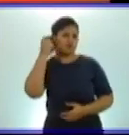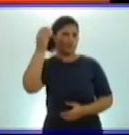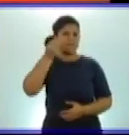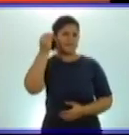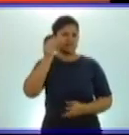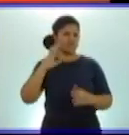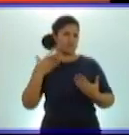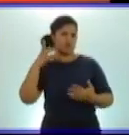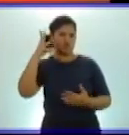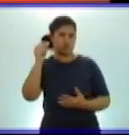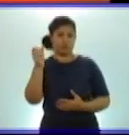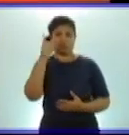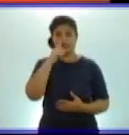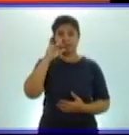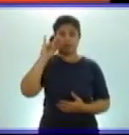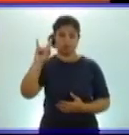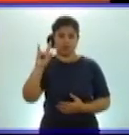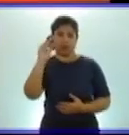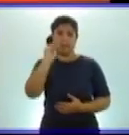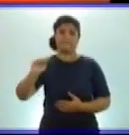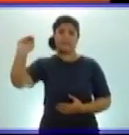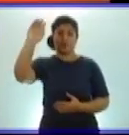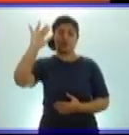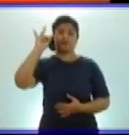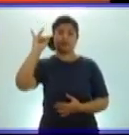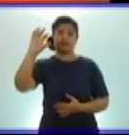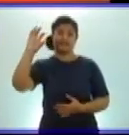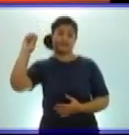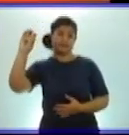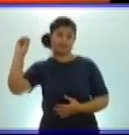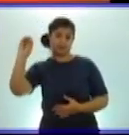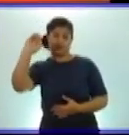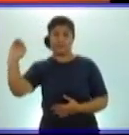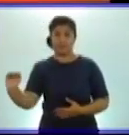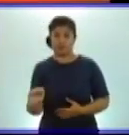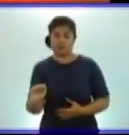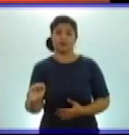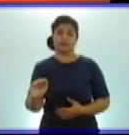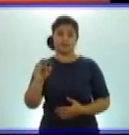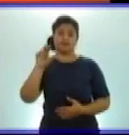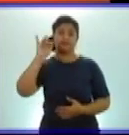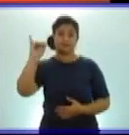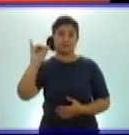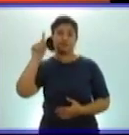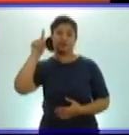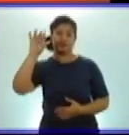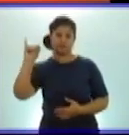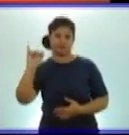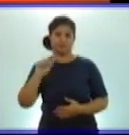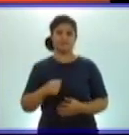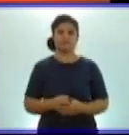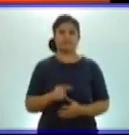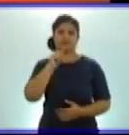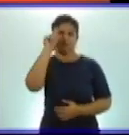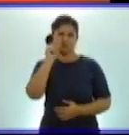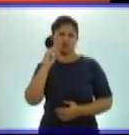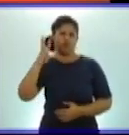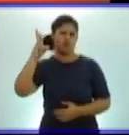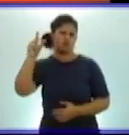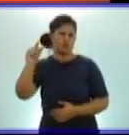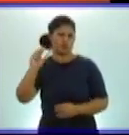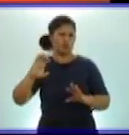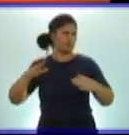que 700 y menor que 716. ¿En qué número pensó Anay? Fíjense, aquí hay que